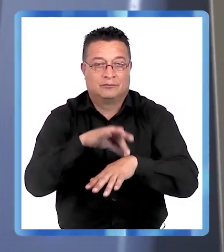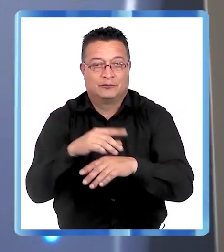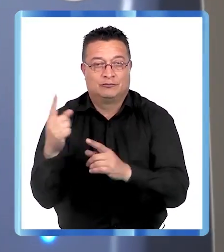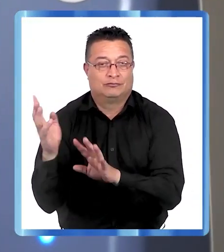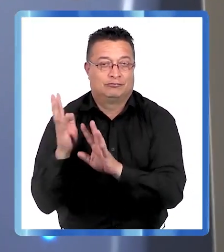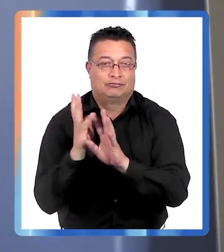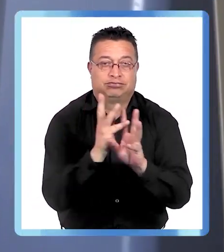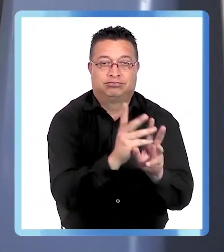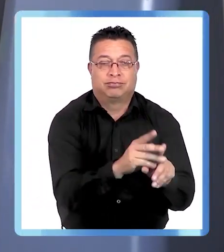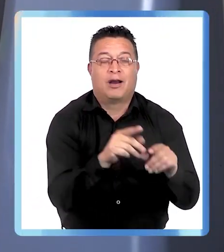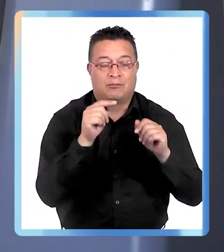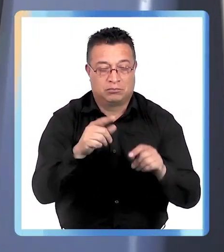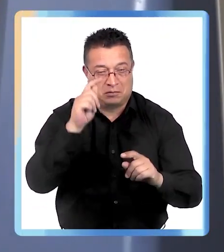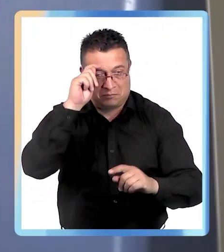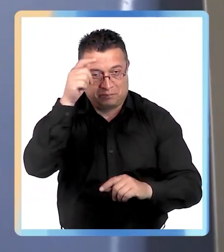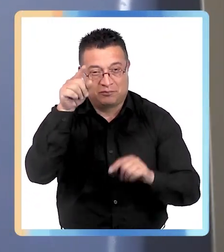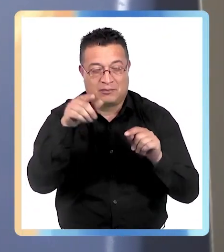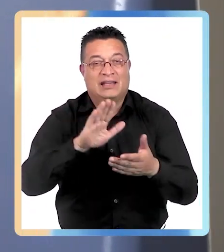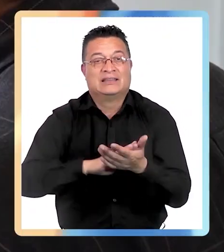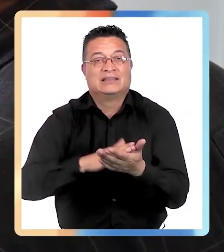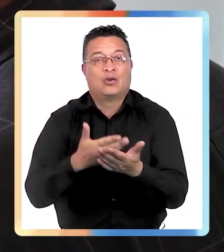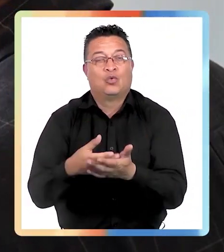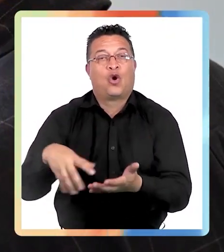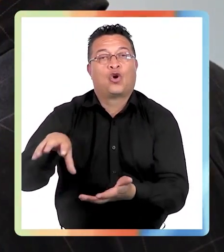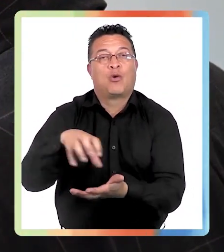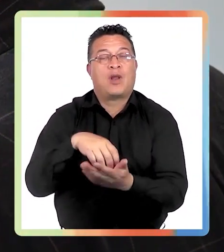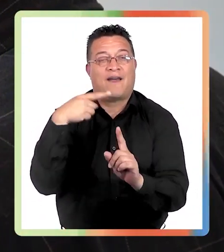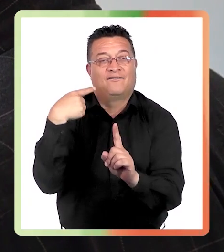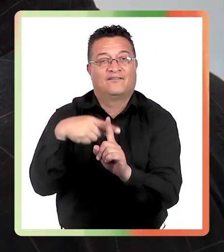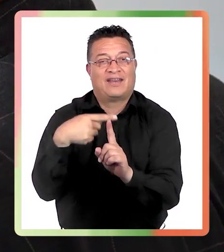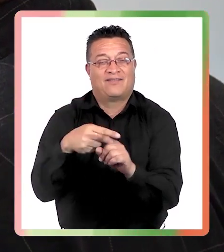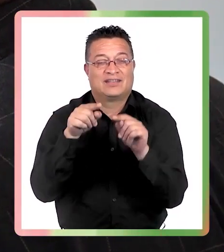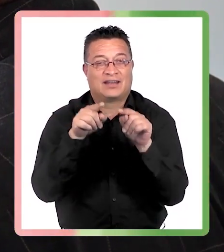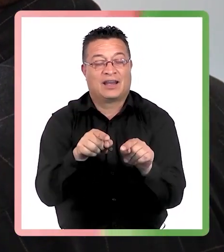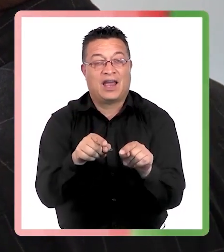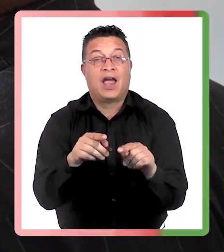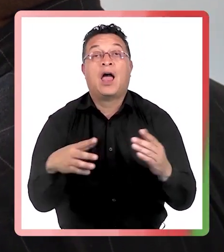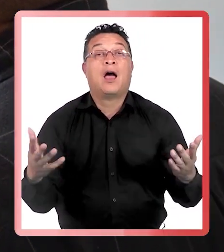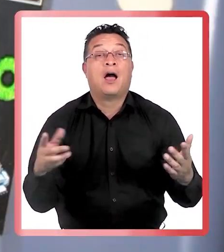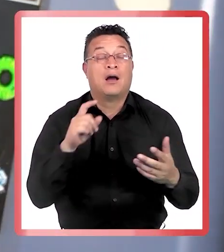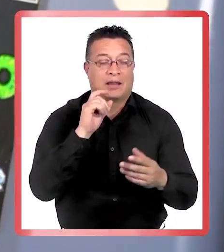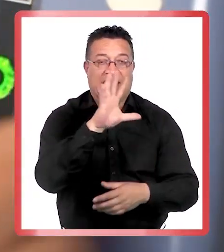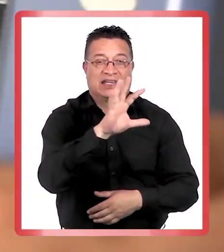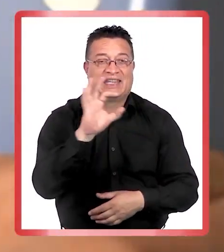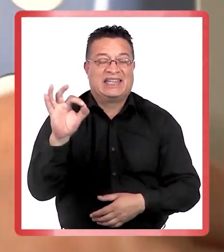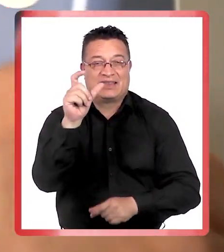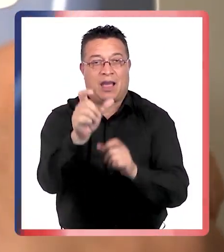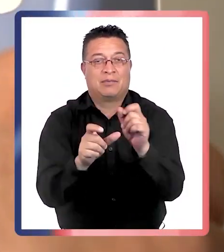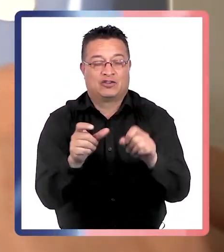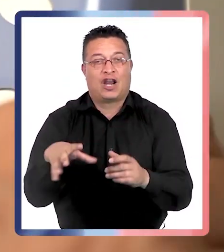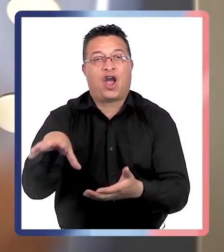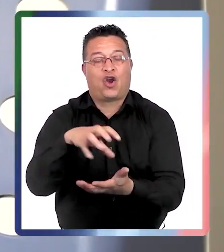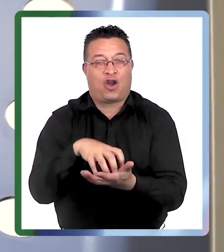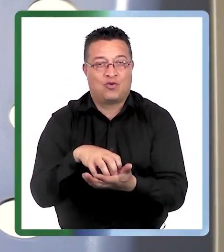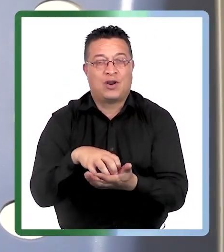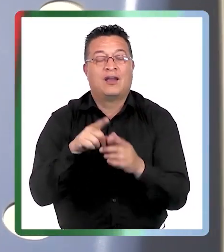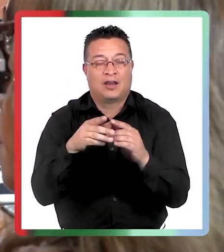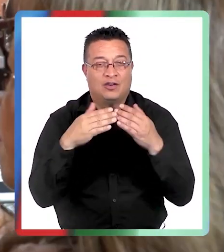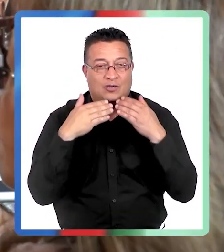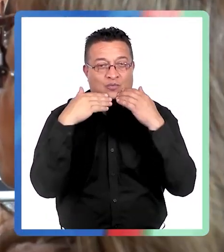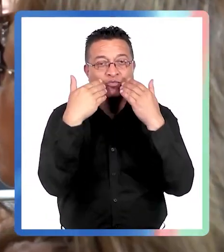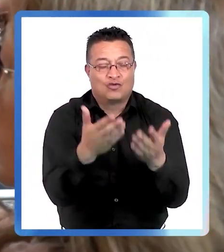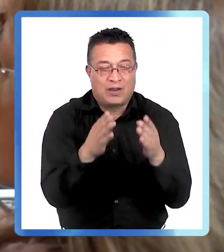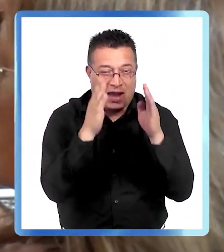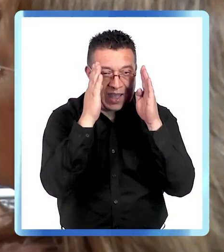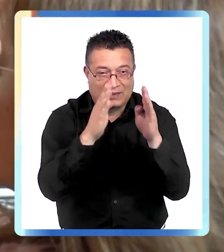una iniciativa diseñada por Salud Comunal para beneficiar en esta ocasión a 500 personas de la comuna, quienes recibieron